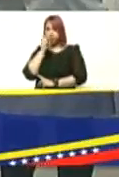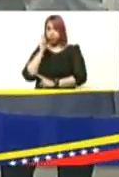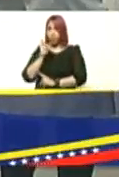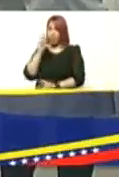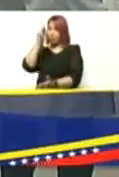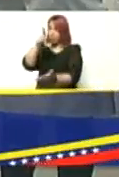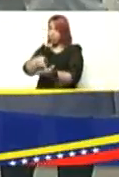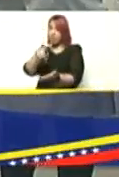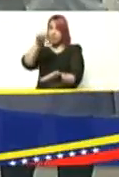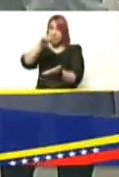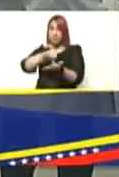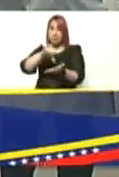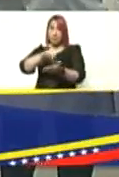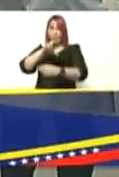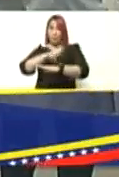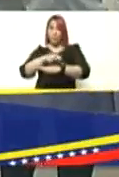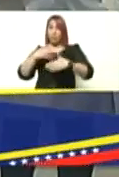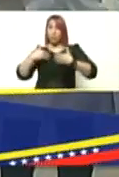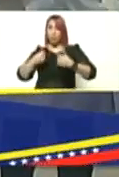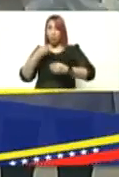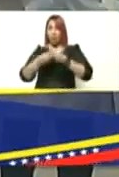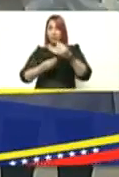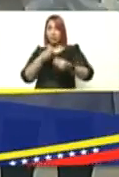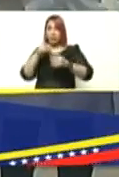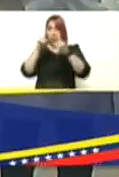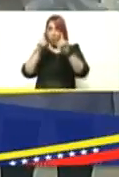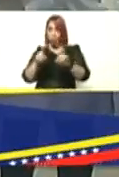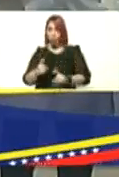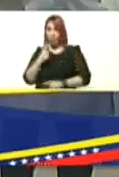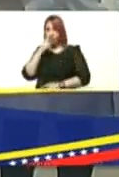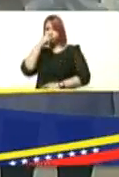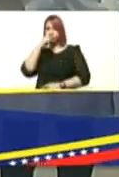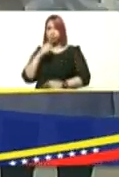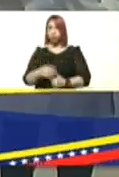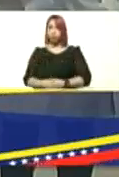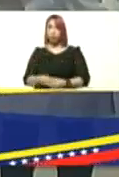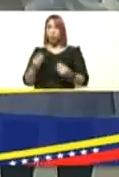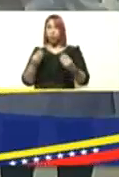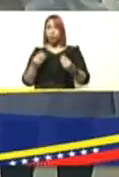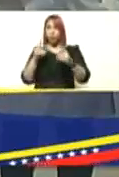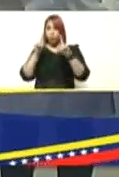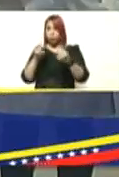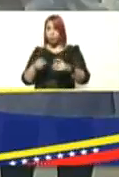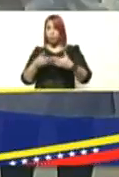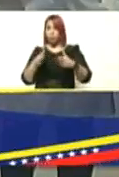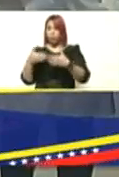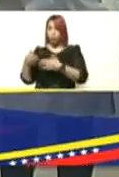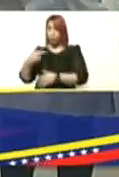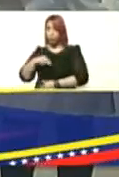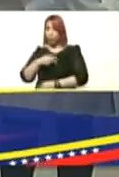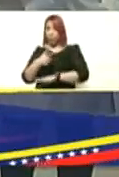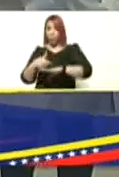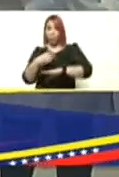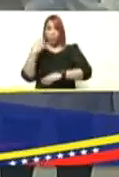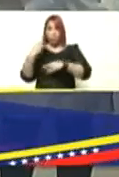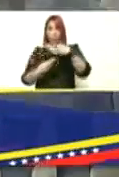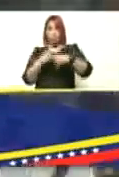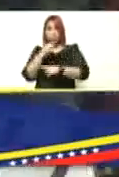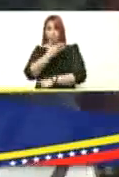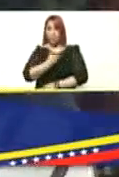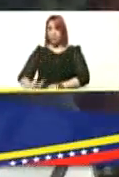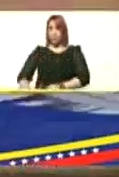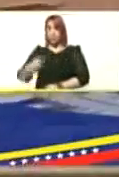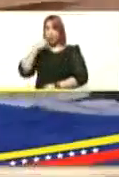al centro médico de salud inmediatamente hacerse la prueba tenemos muchas pruebas que ha garantizado nuestro gobierno revolucionario el presidente